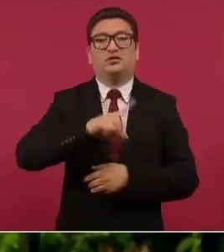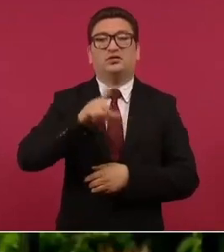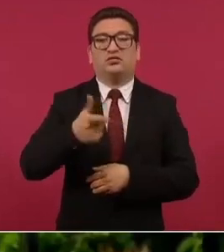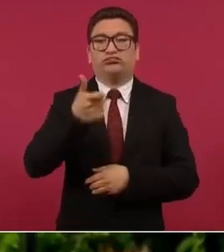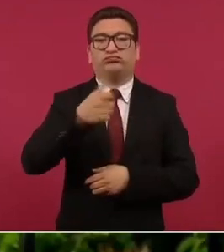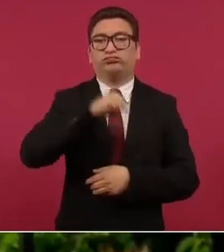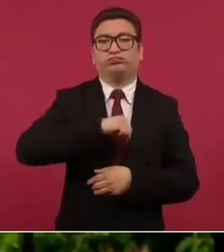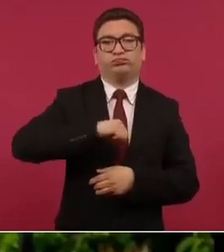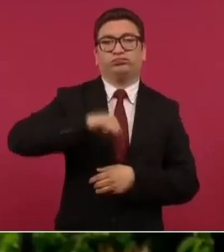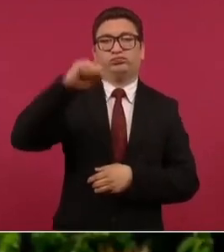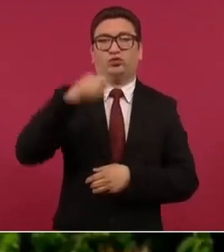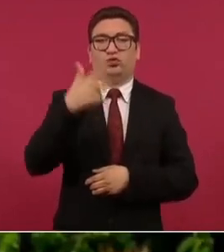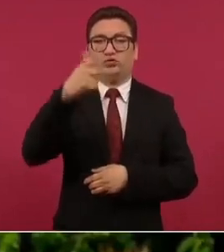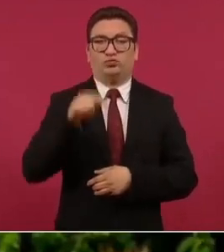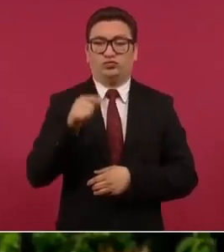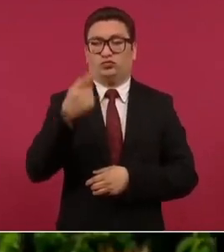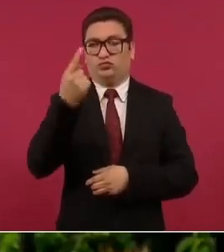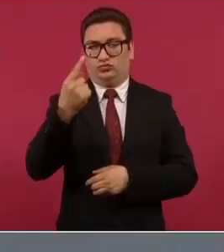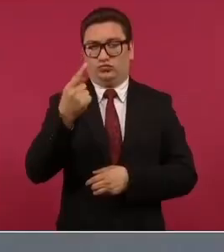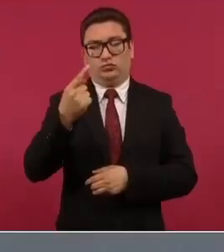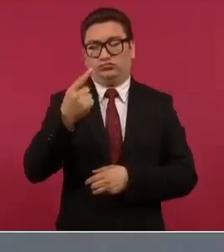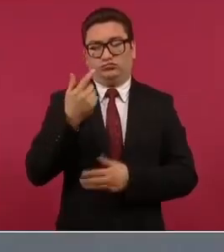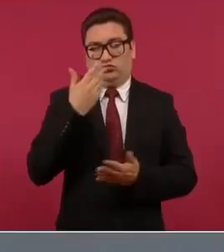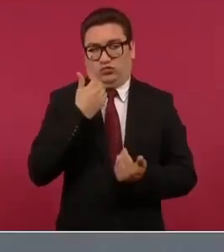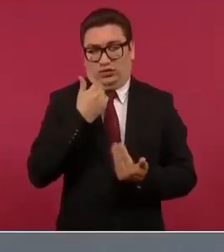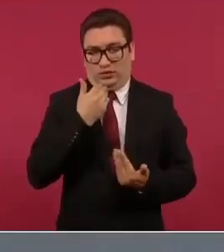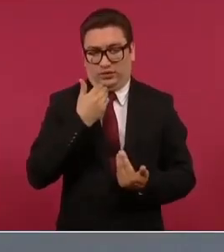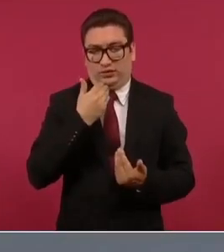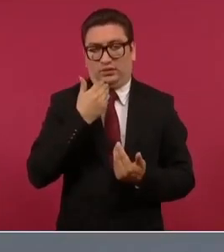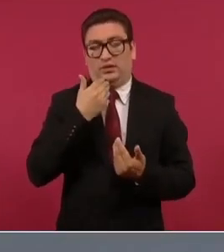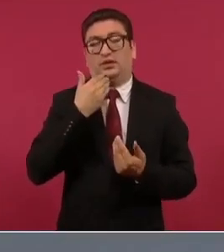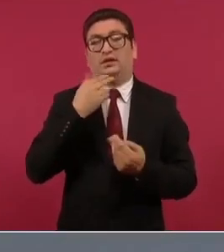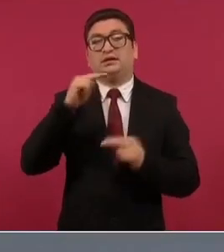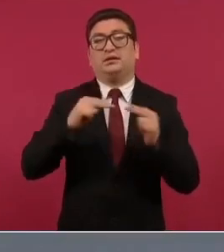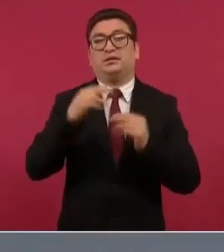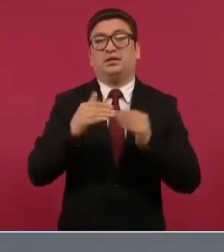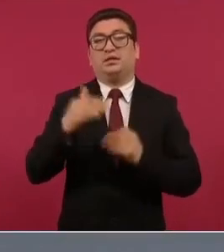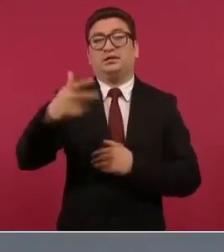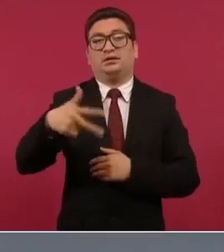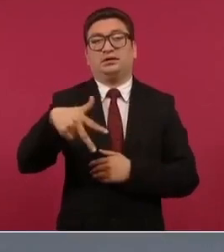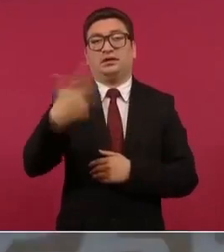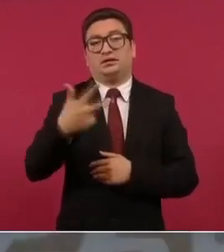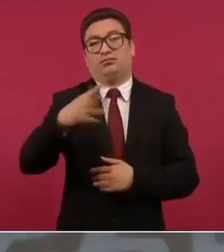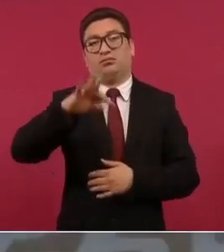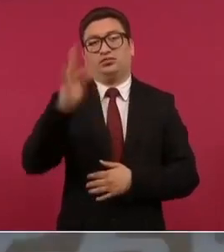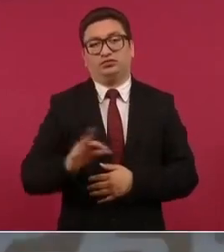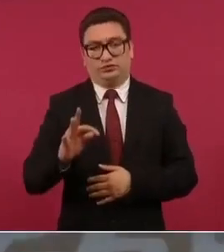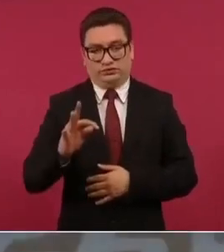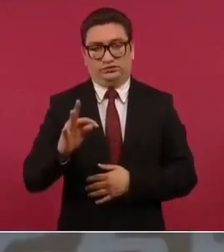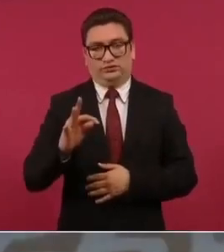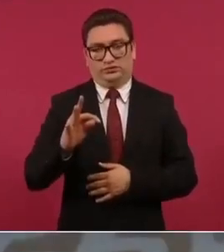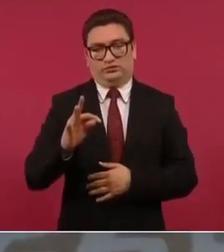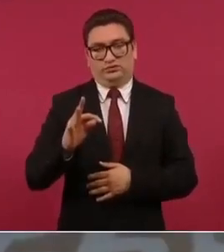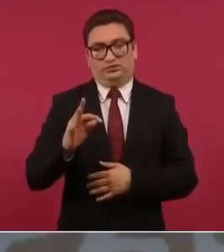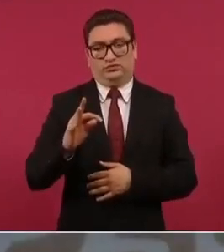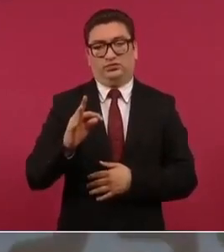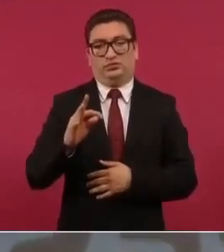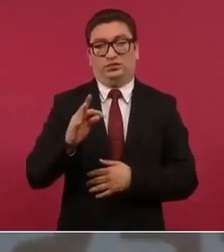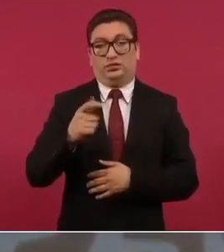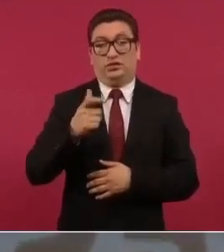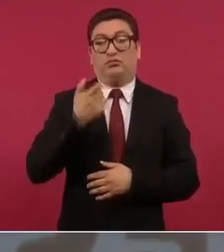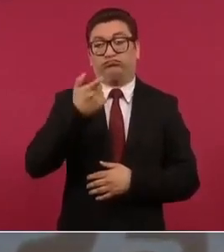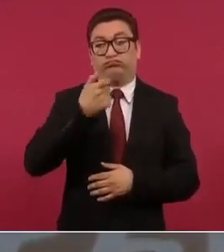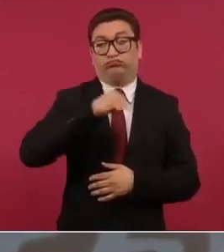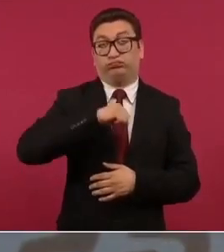inflación de 8.1% sino de 13% y la inflación